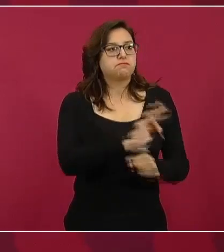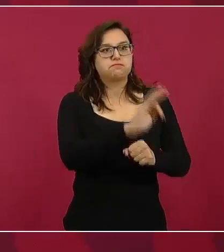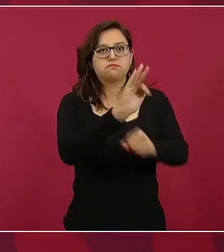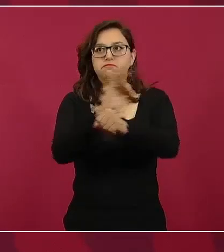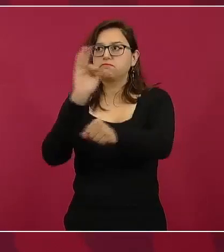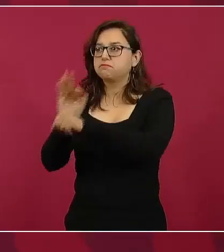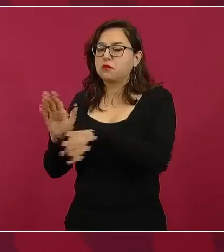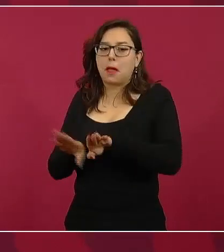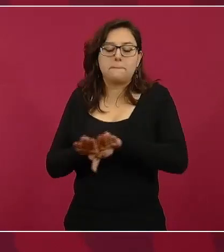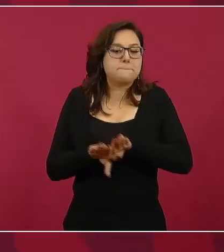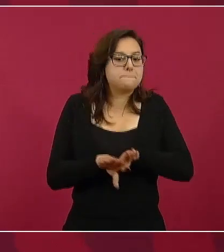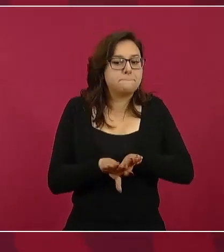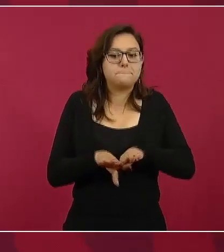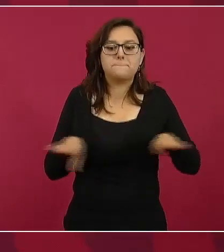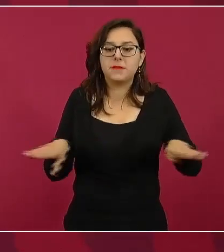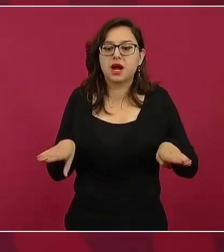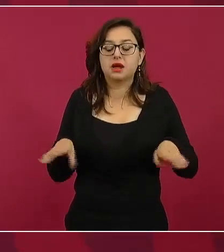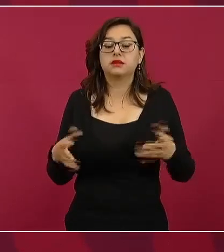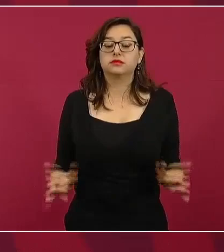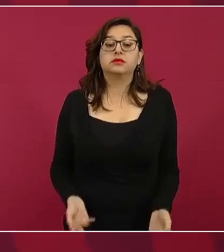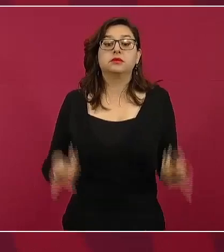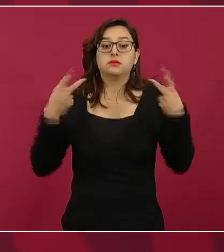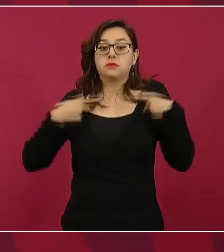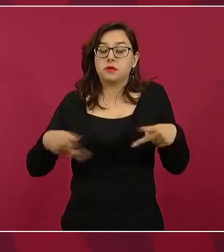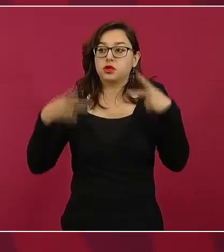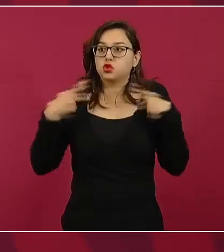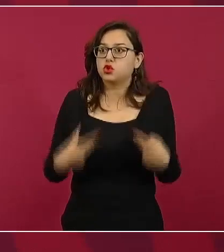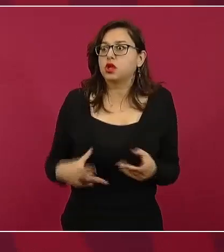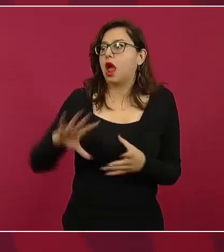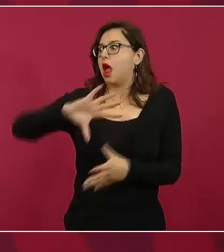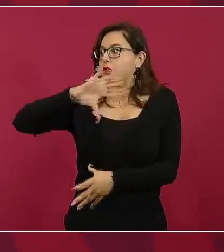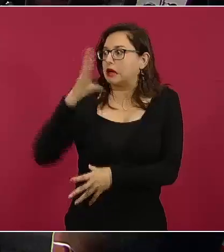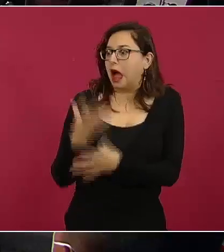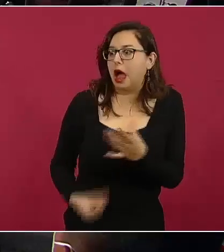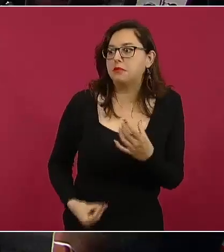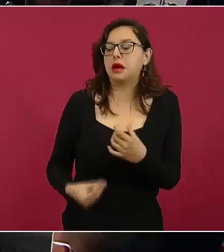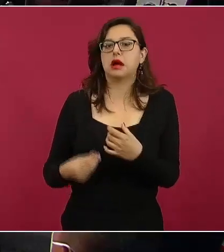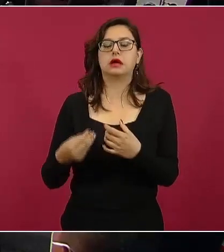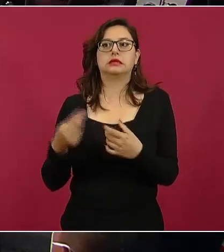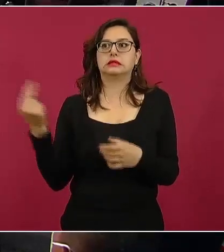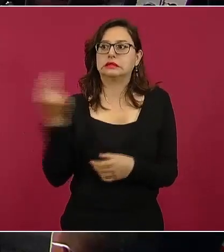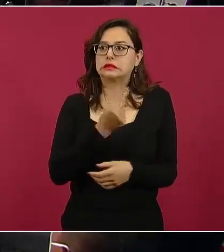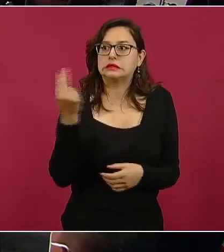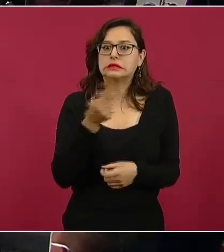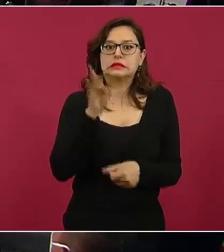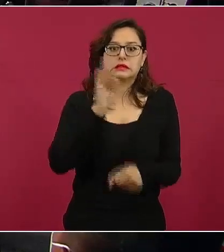a perseguidos, a refugiados